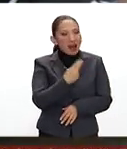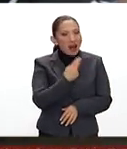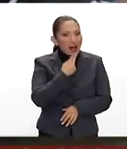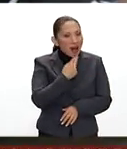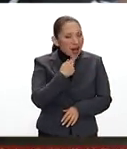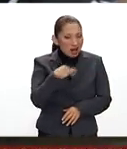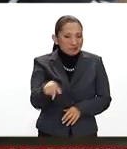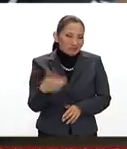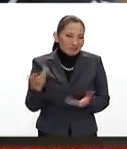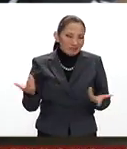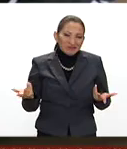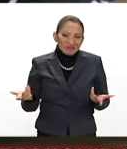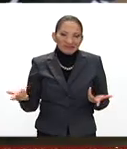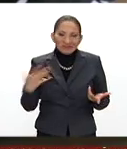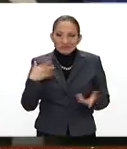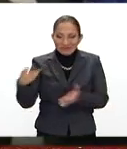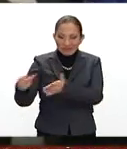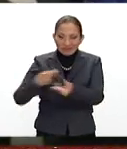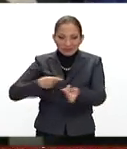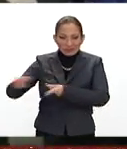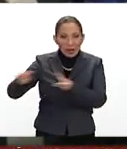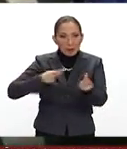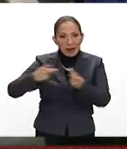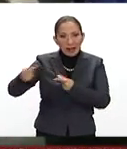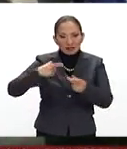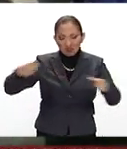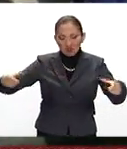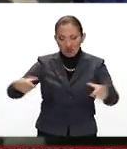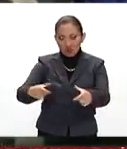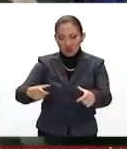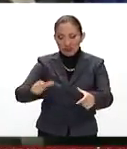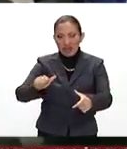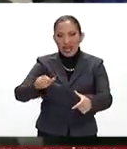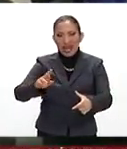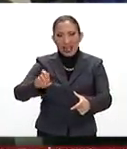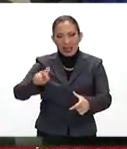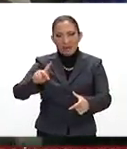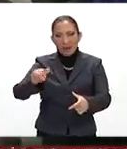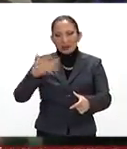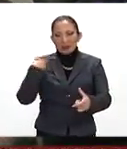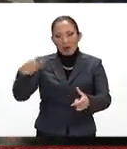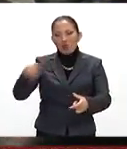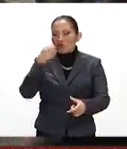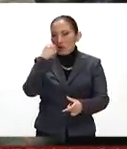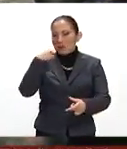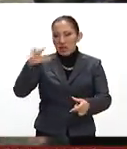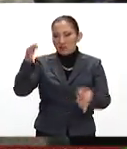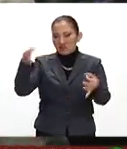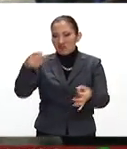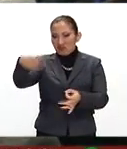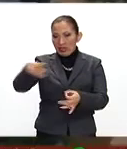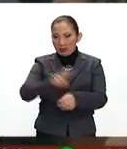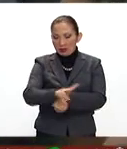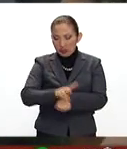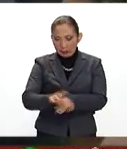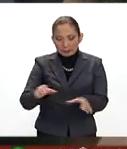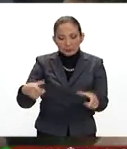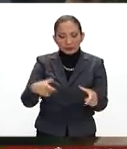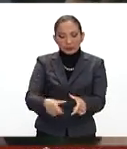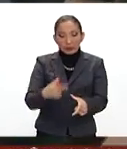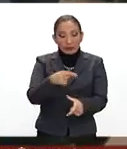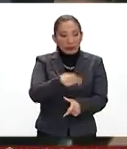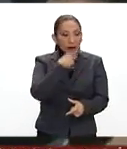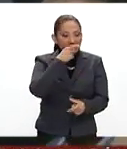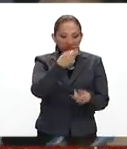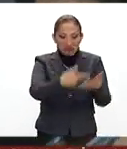preparar las tradicionales arepas, uno de los platos más típicos de Venezuela, y pues estoy